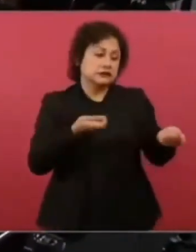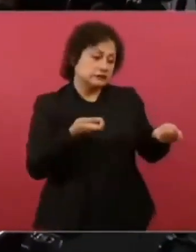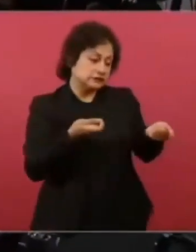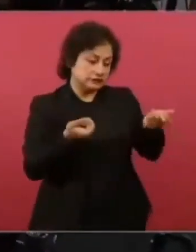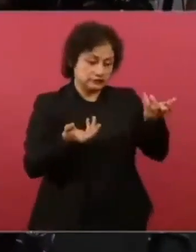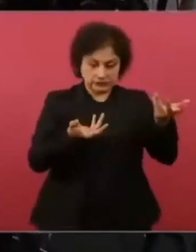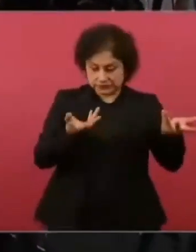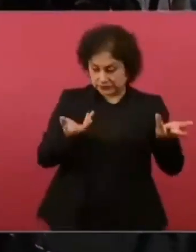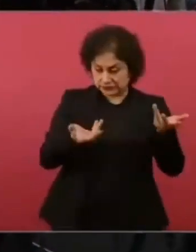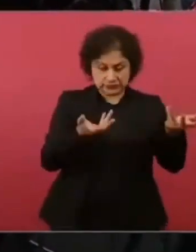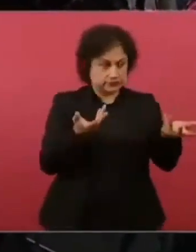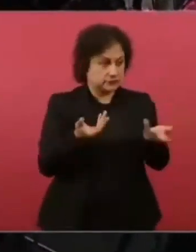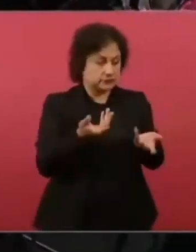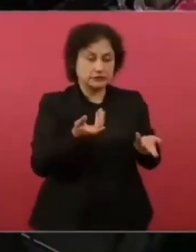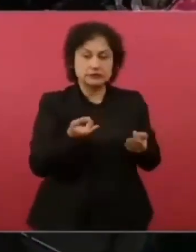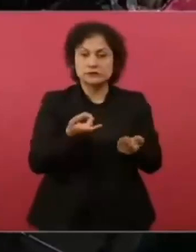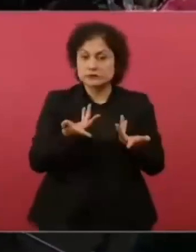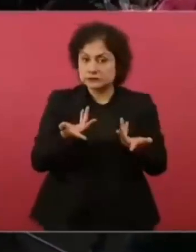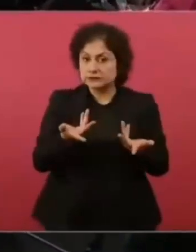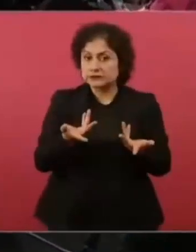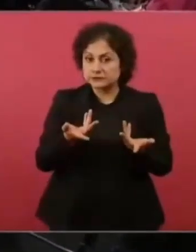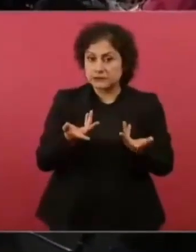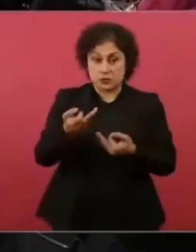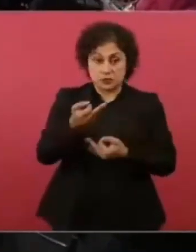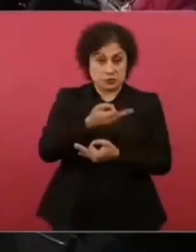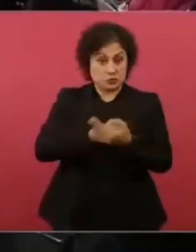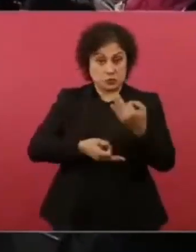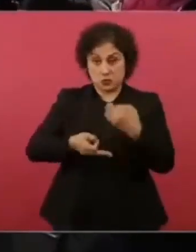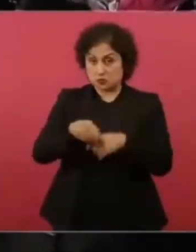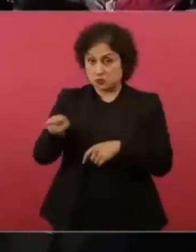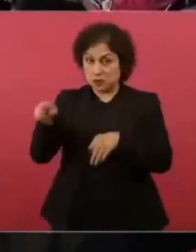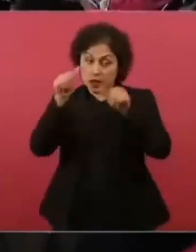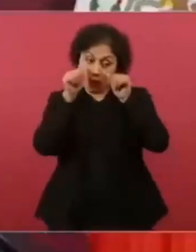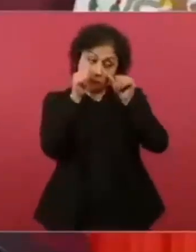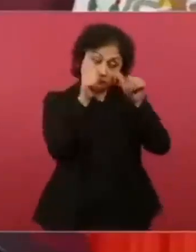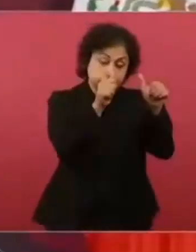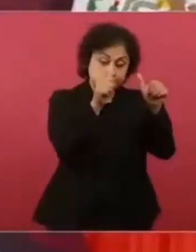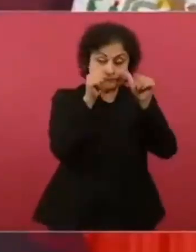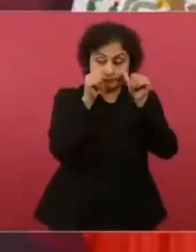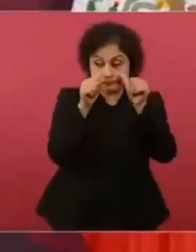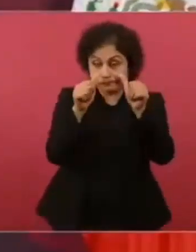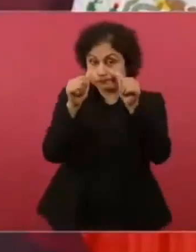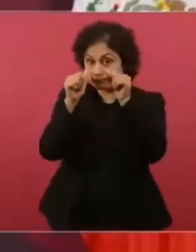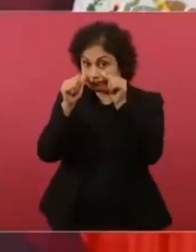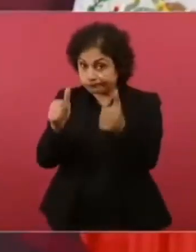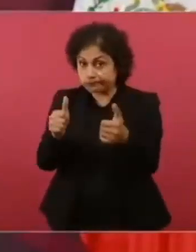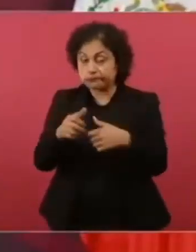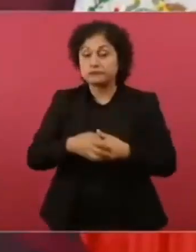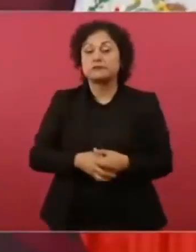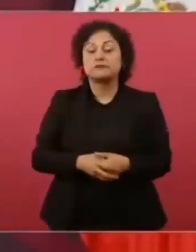a todos tenían